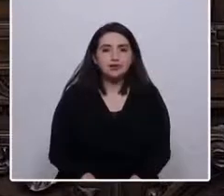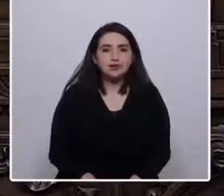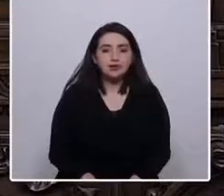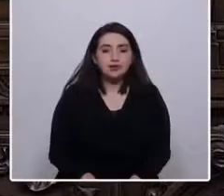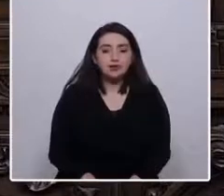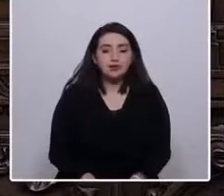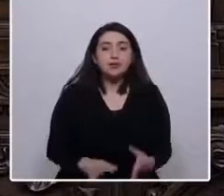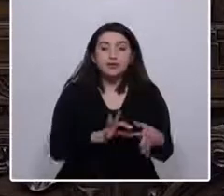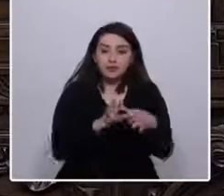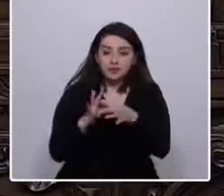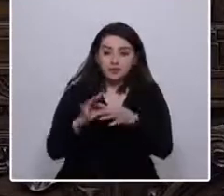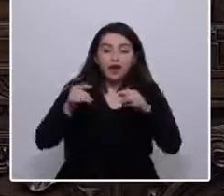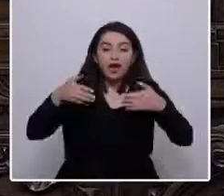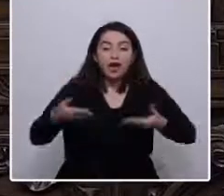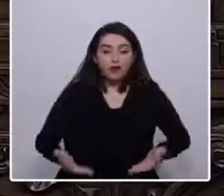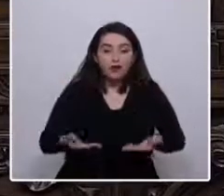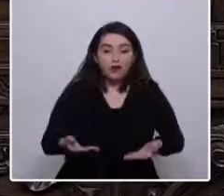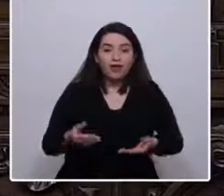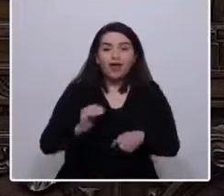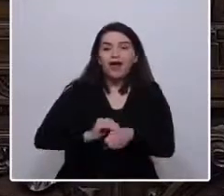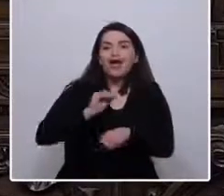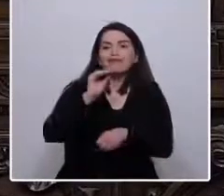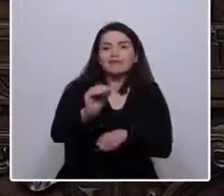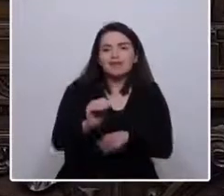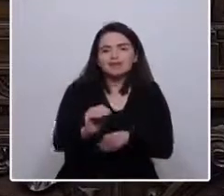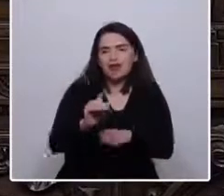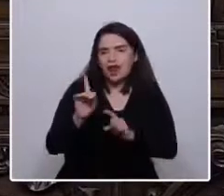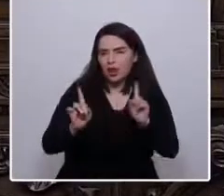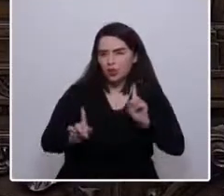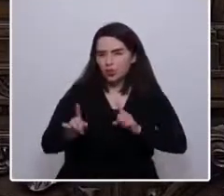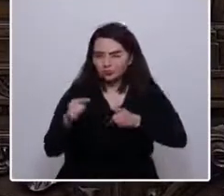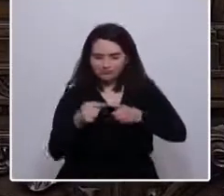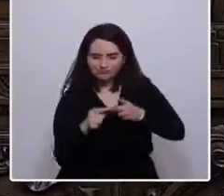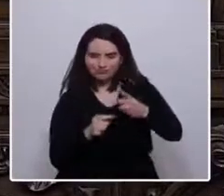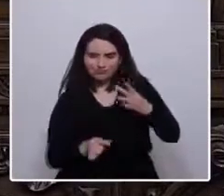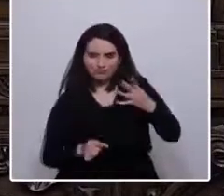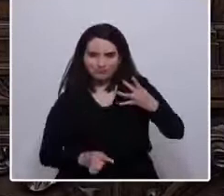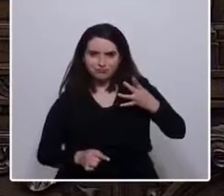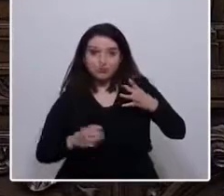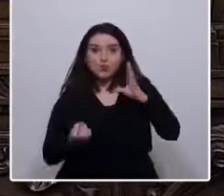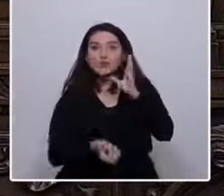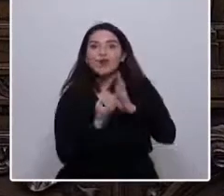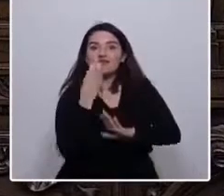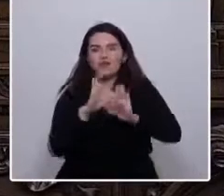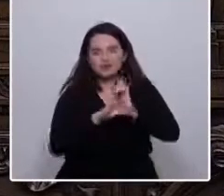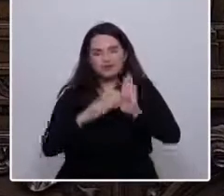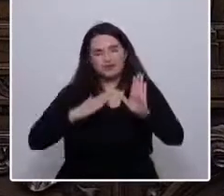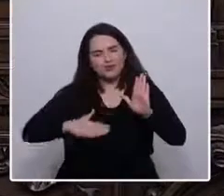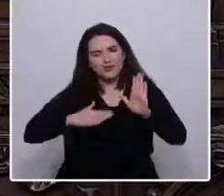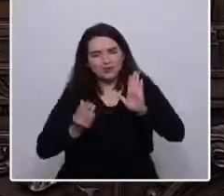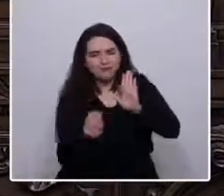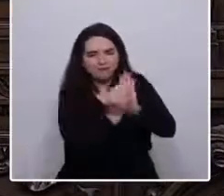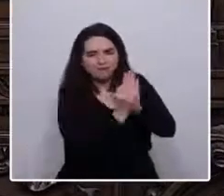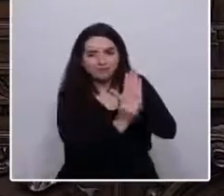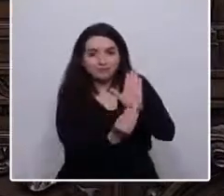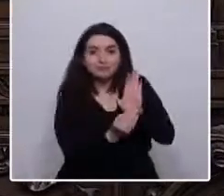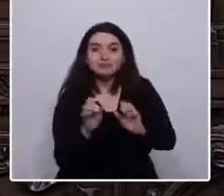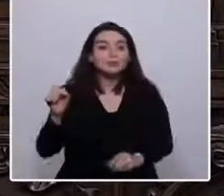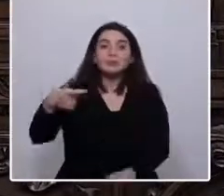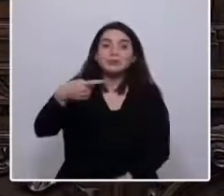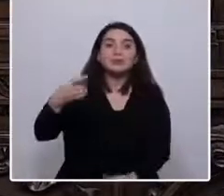señalar algunos puntos concretos que me gustaría establecer en esta nueva constitución. Primero,